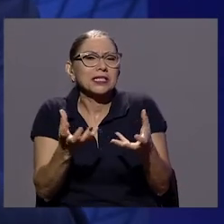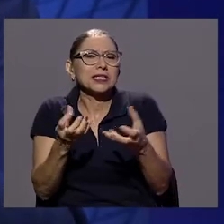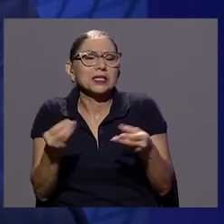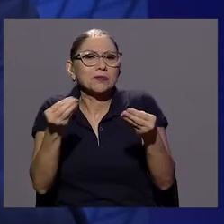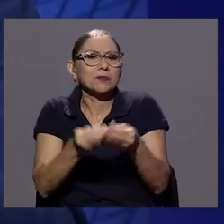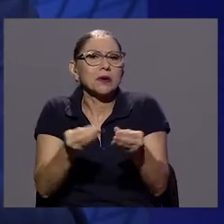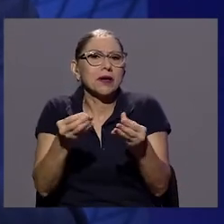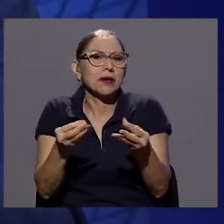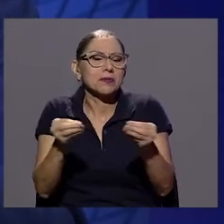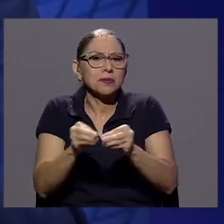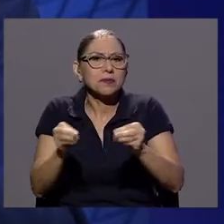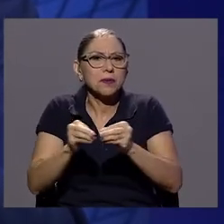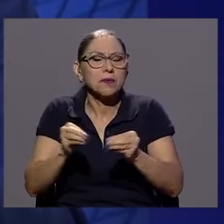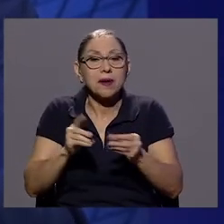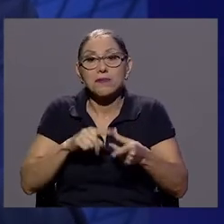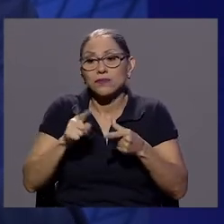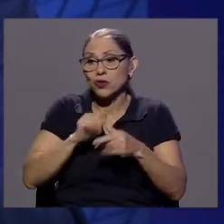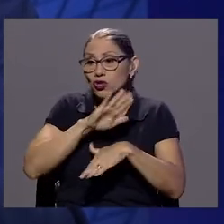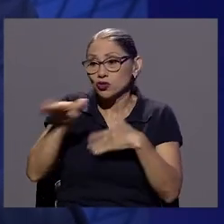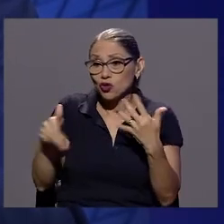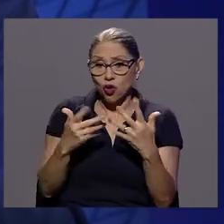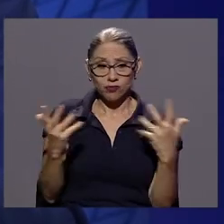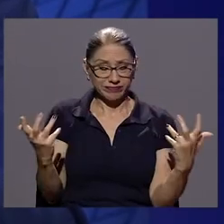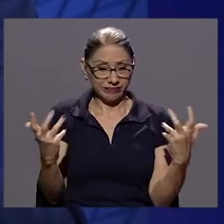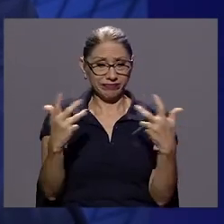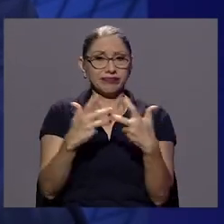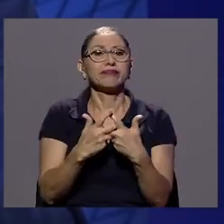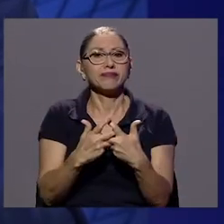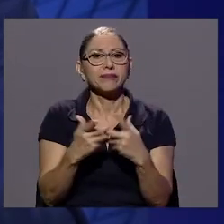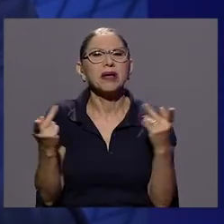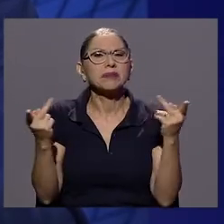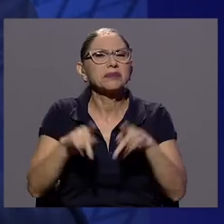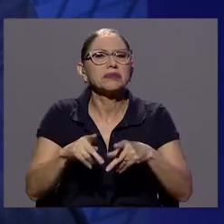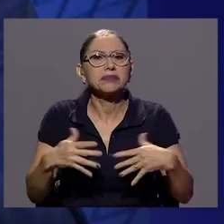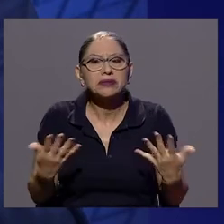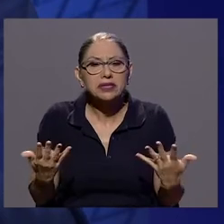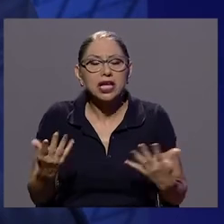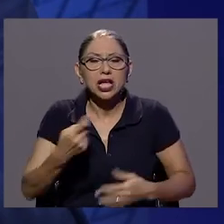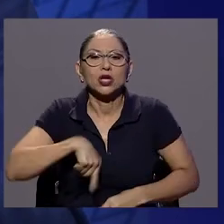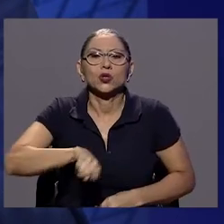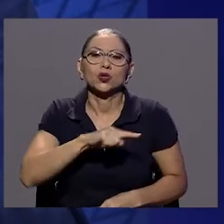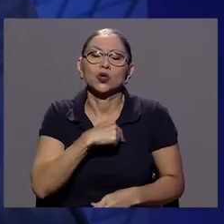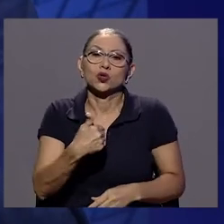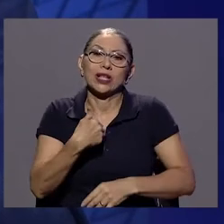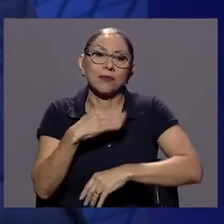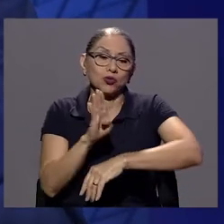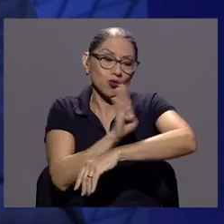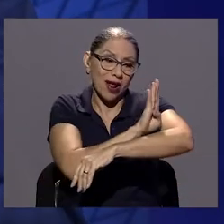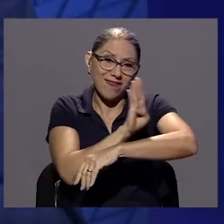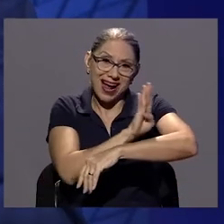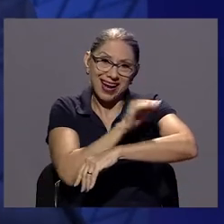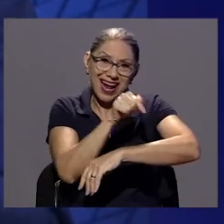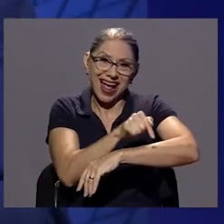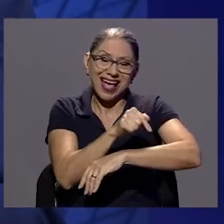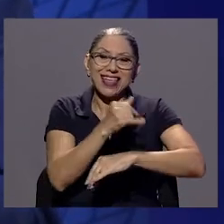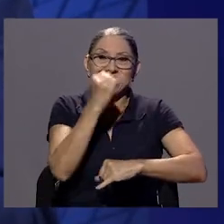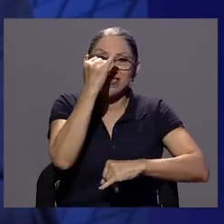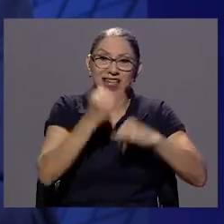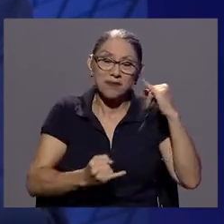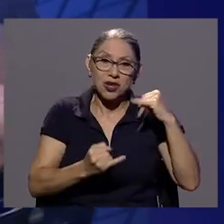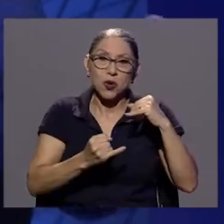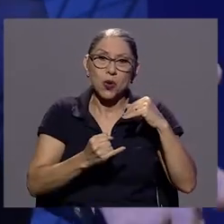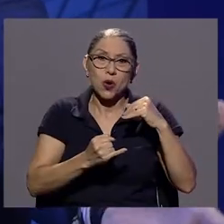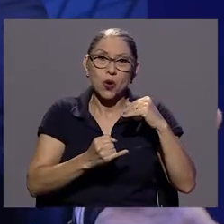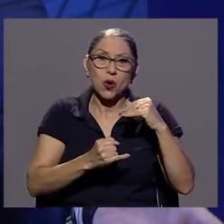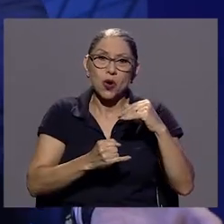alinearon los astros. Entonces, lo que terminó ocurriendo es que tenemos una banca que terminó creciendo mucho con el